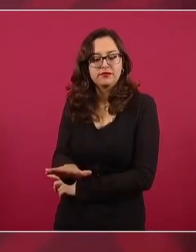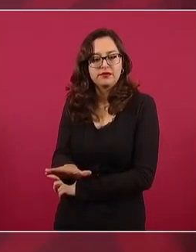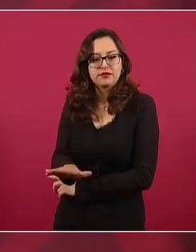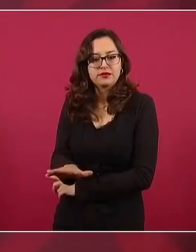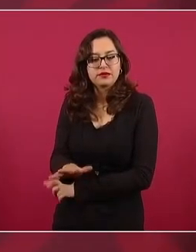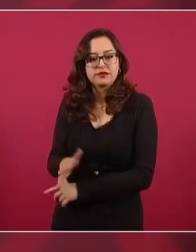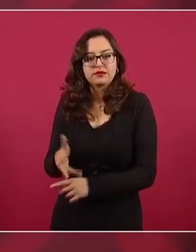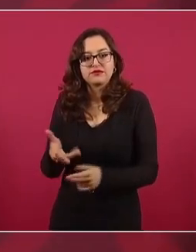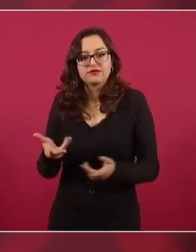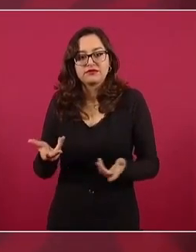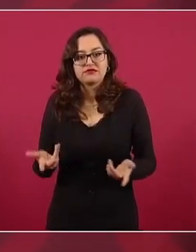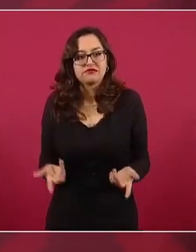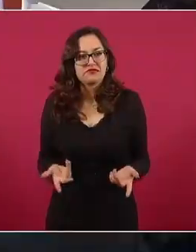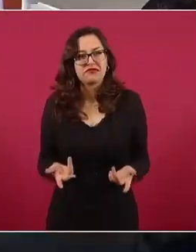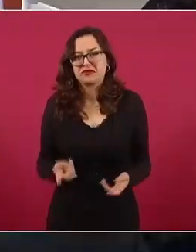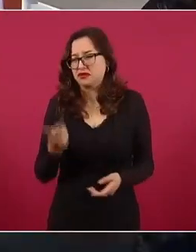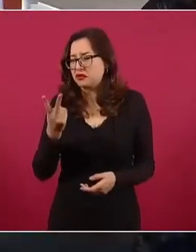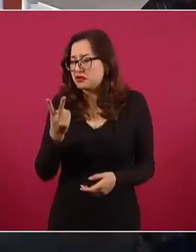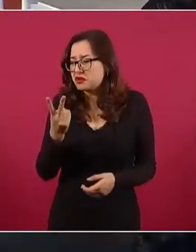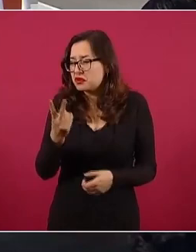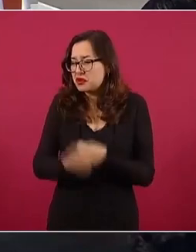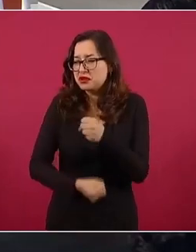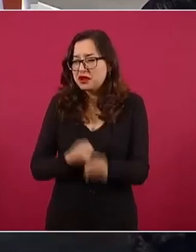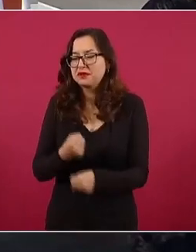No, ni siquiera dos años menos,